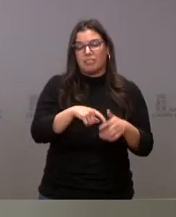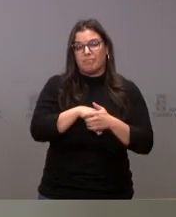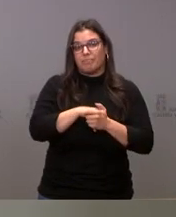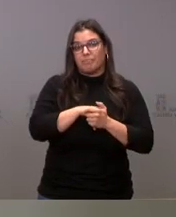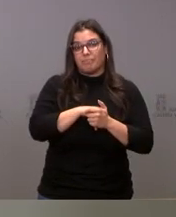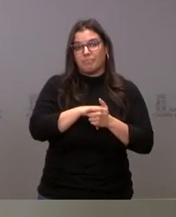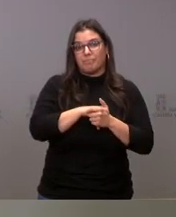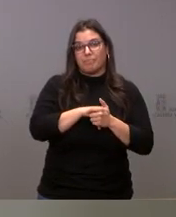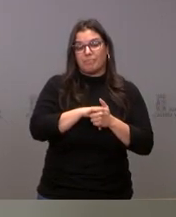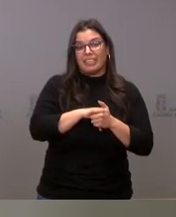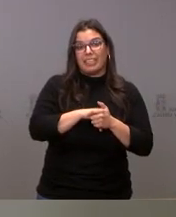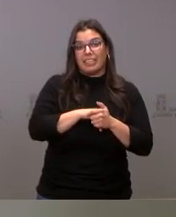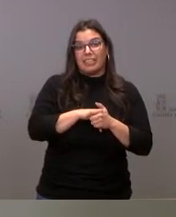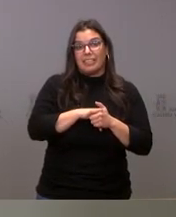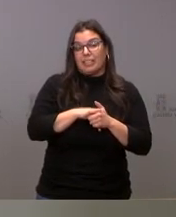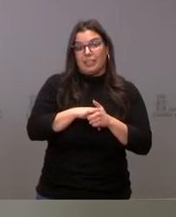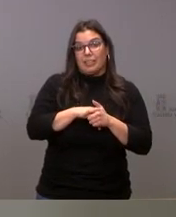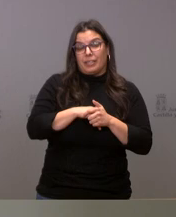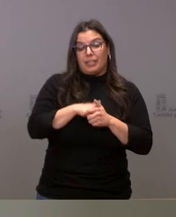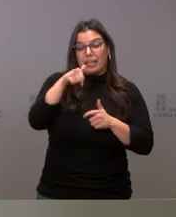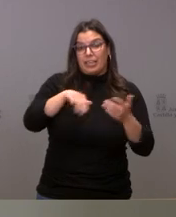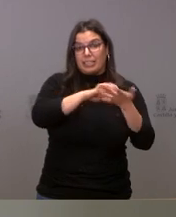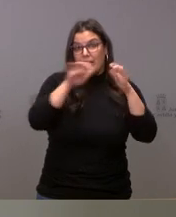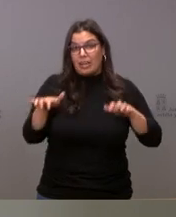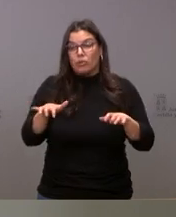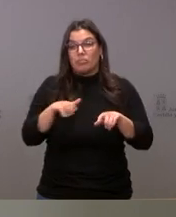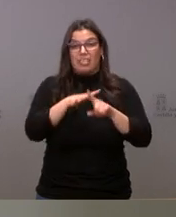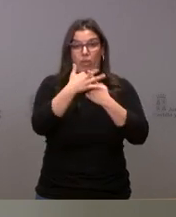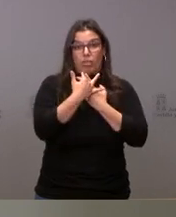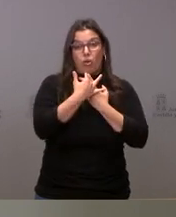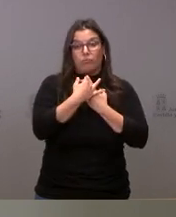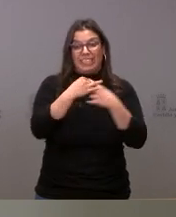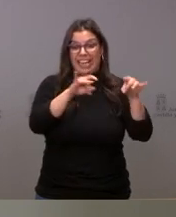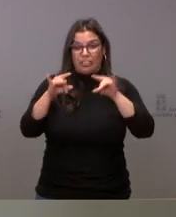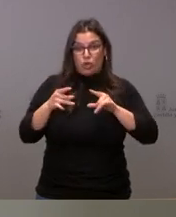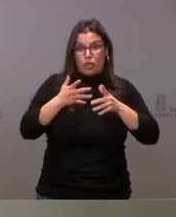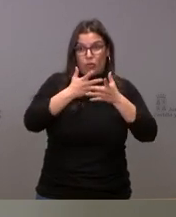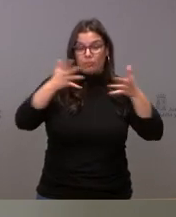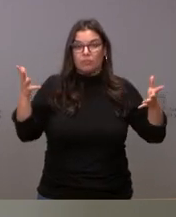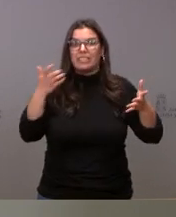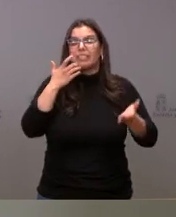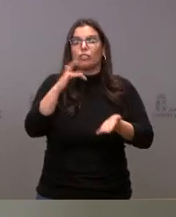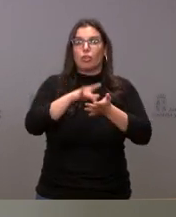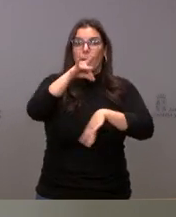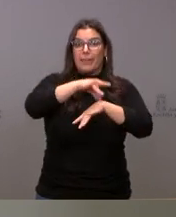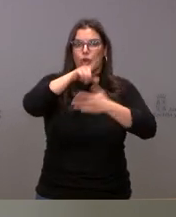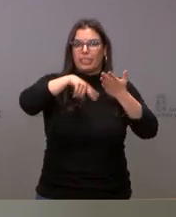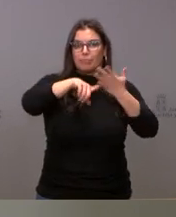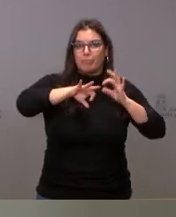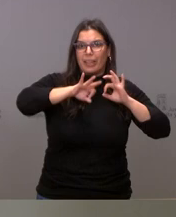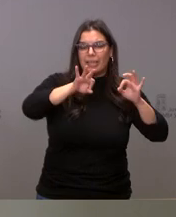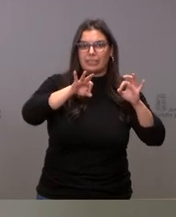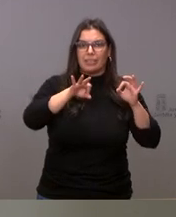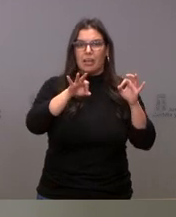la demografía médica de Castilla y León nos obliga a que en aquellas especialidades en las que existe una tasa de